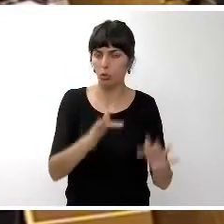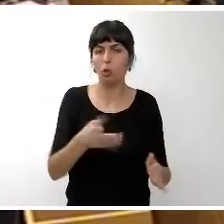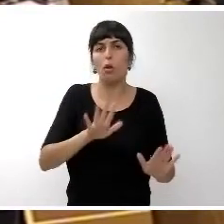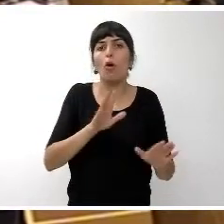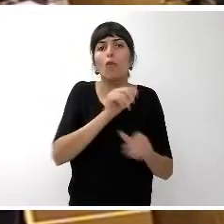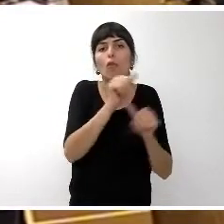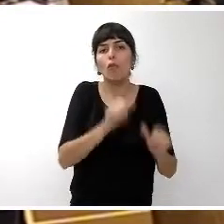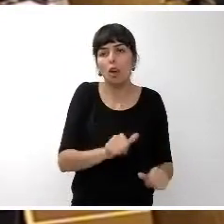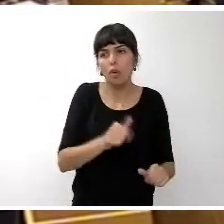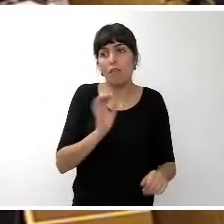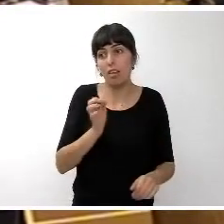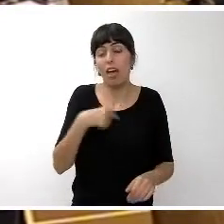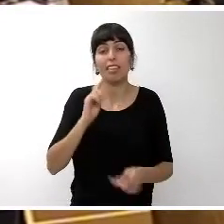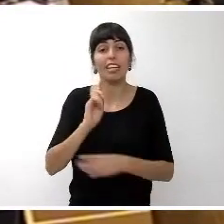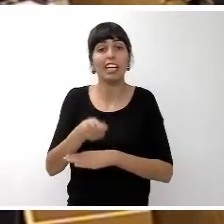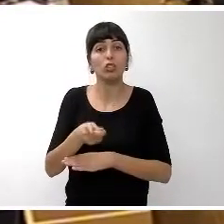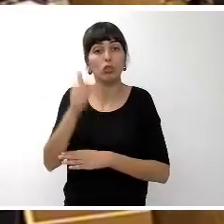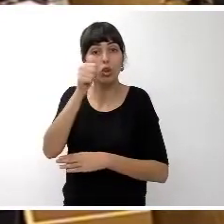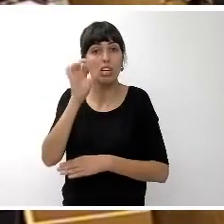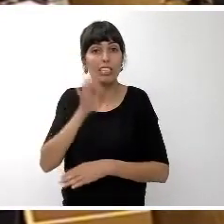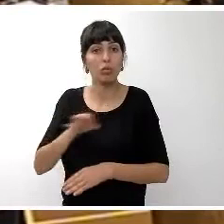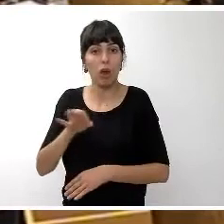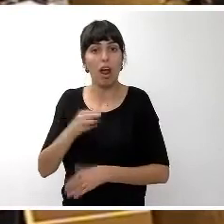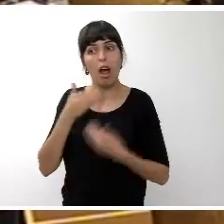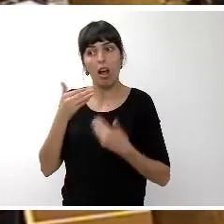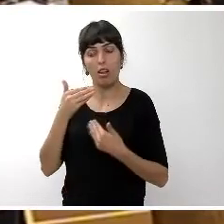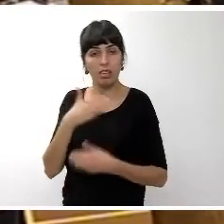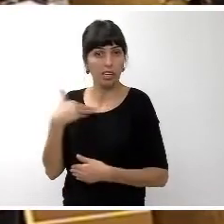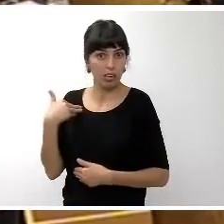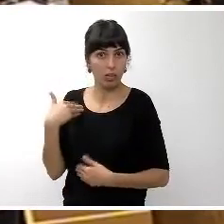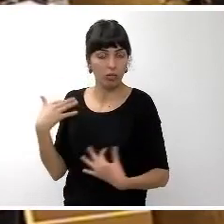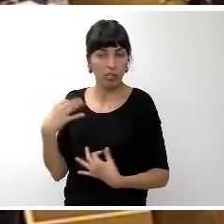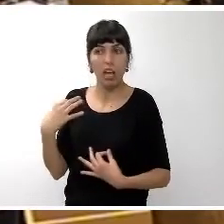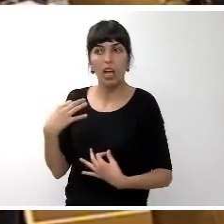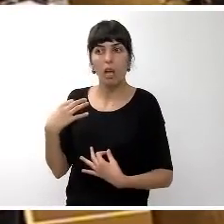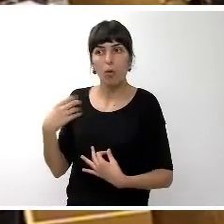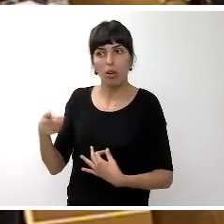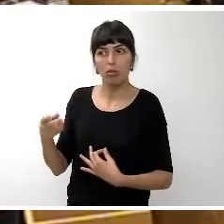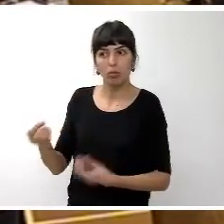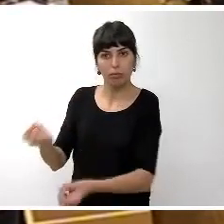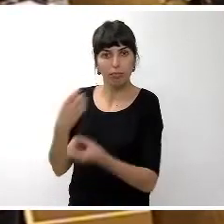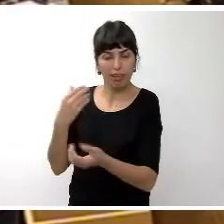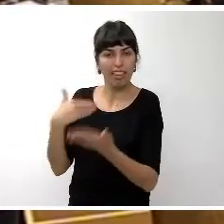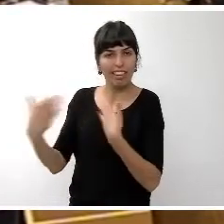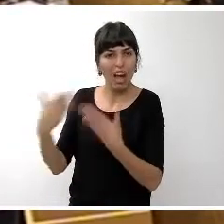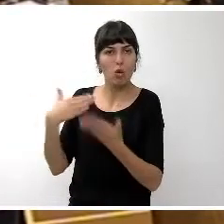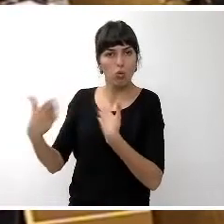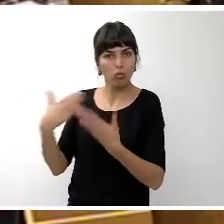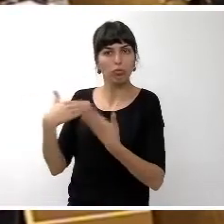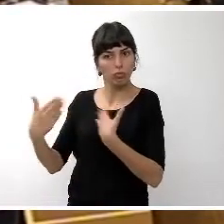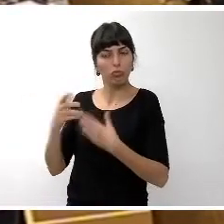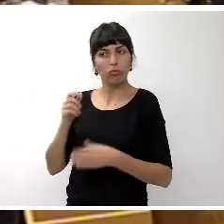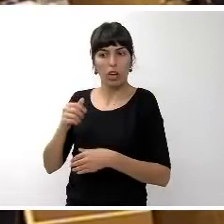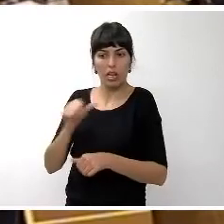quiero agradecer al director insular su diálogo intenso en las últimas semanas